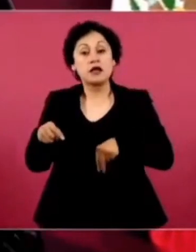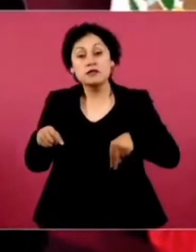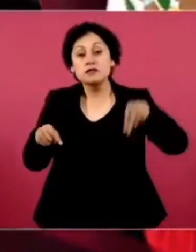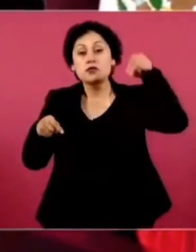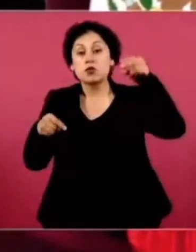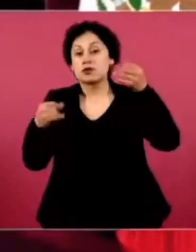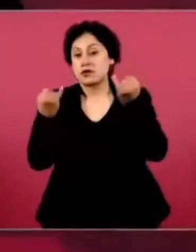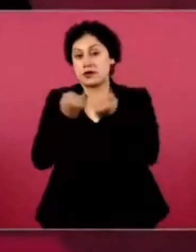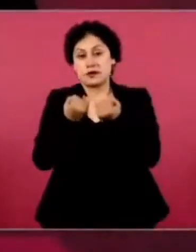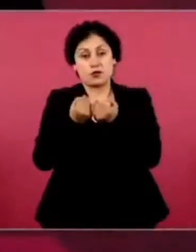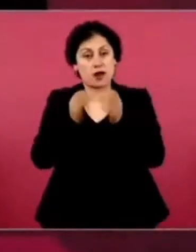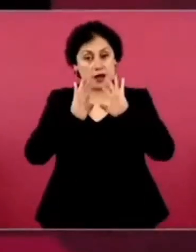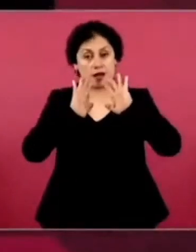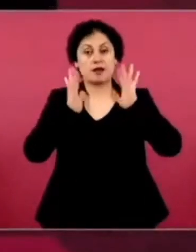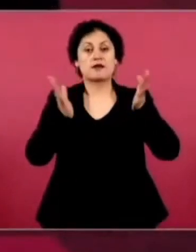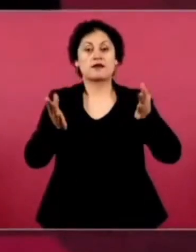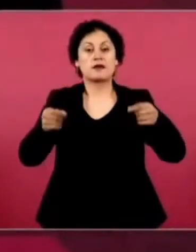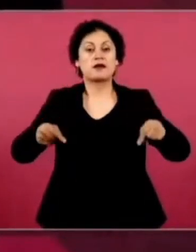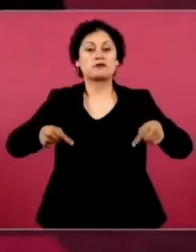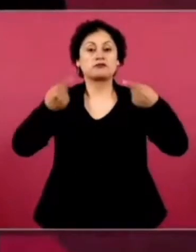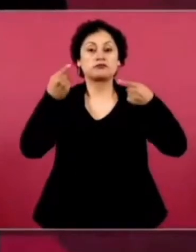ya quedó Nuevo Laredo